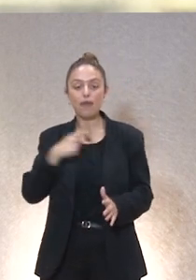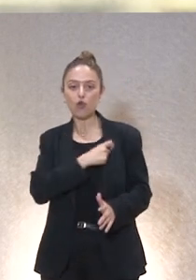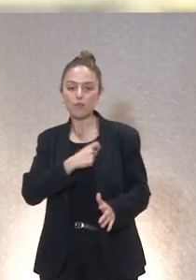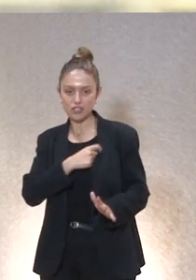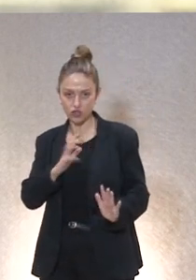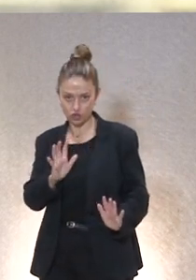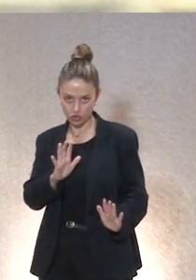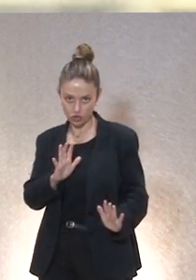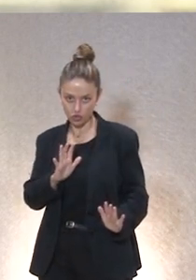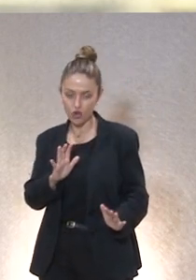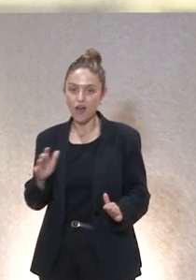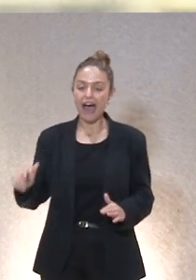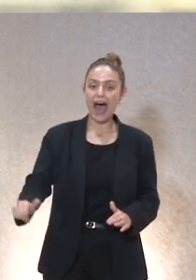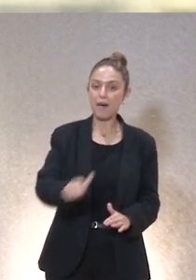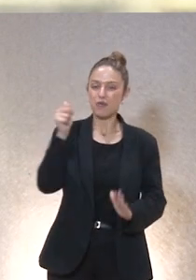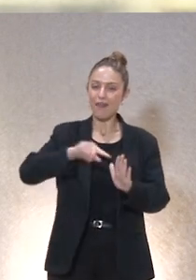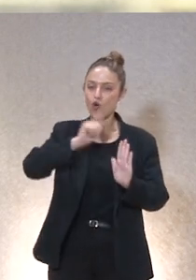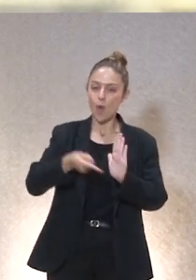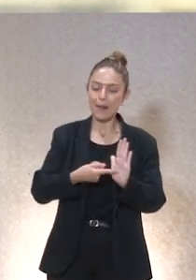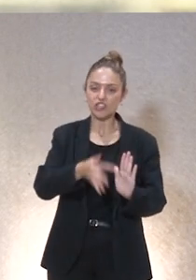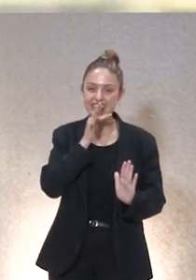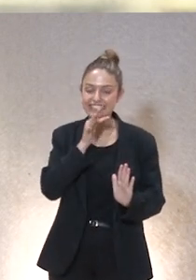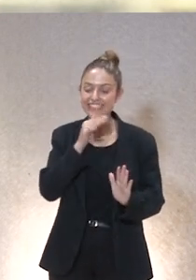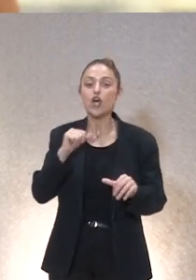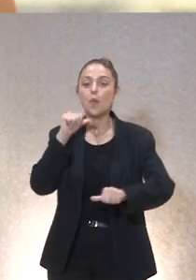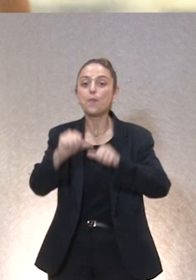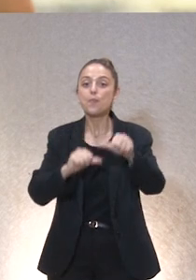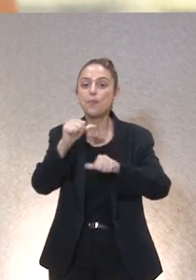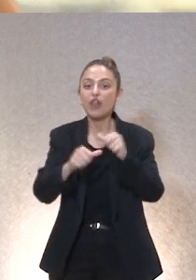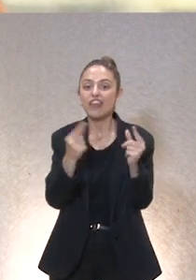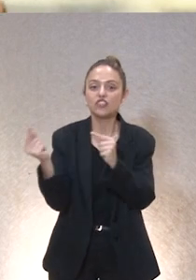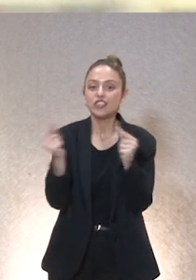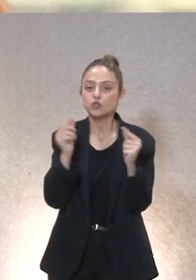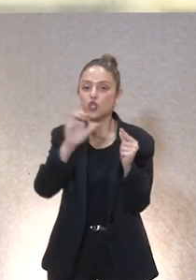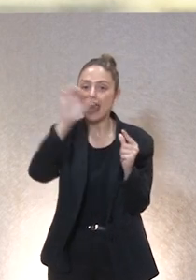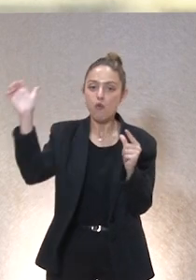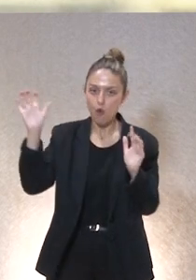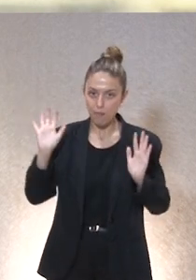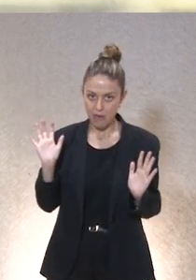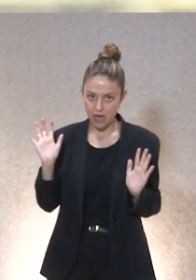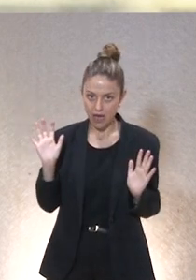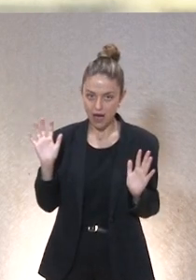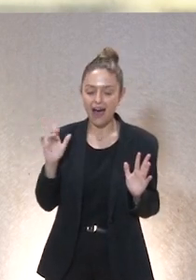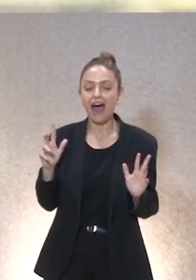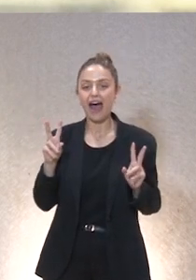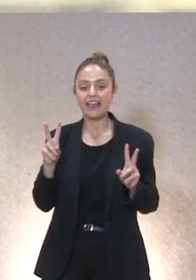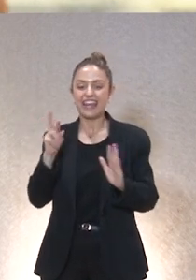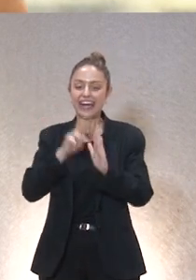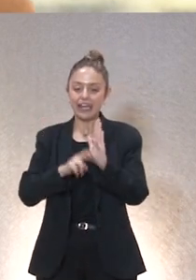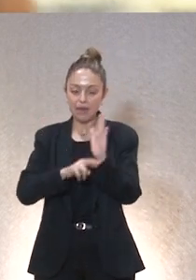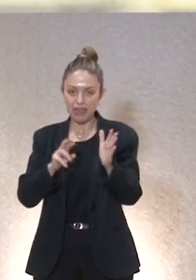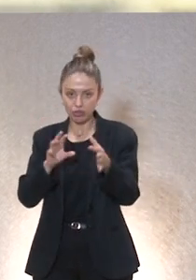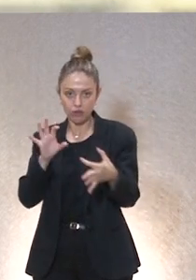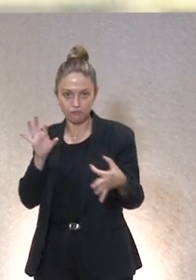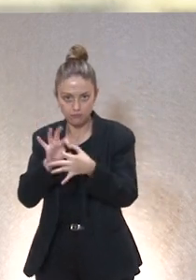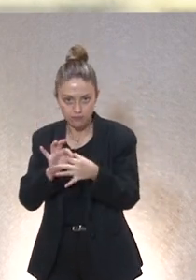no está aprobado totalmente sino que se ha iniciado el proceso de discusión en la Unión Europea respecto al reglamento que va a regir ahora